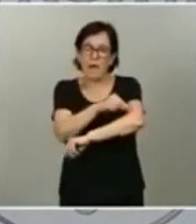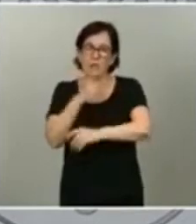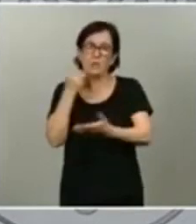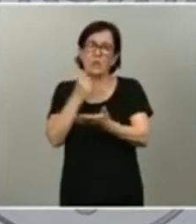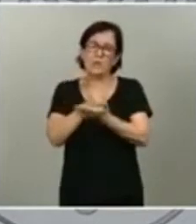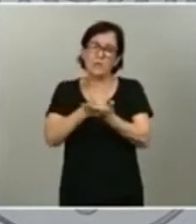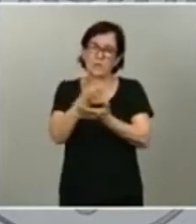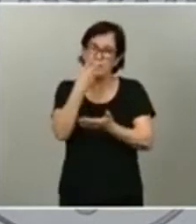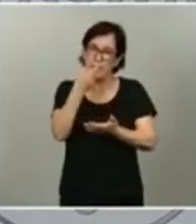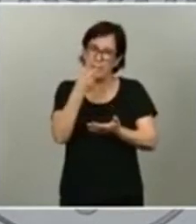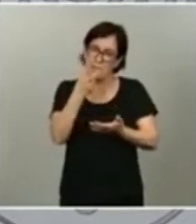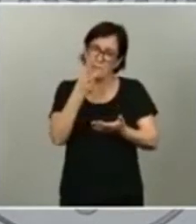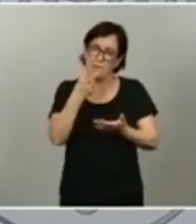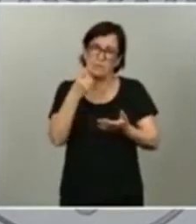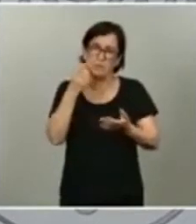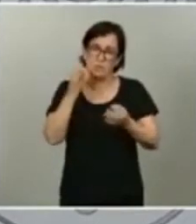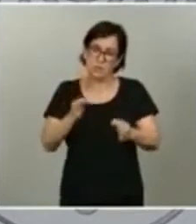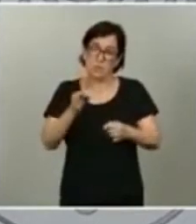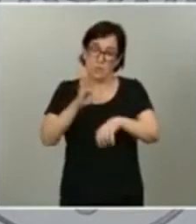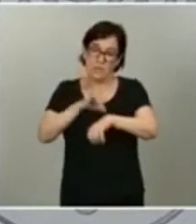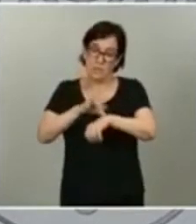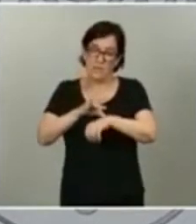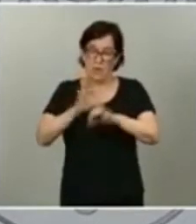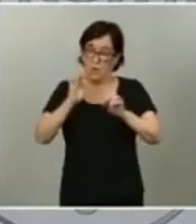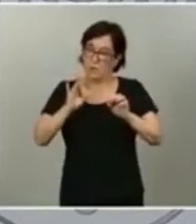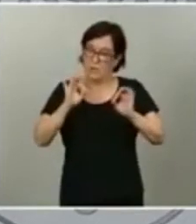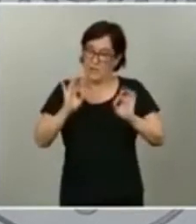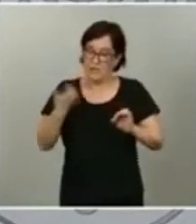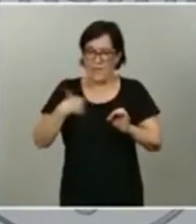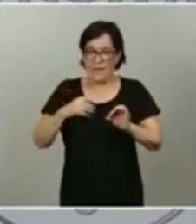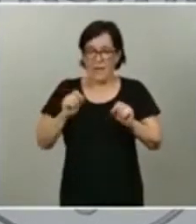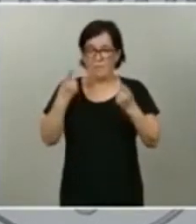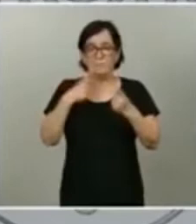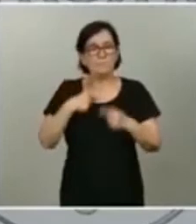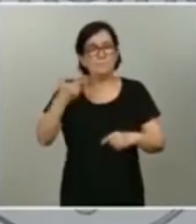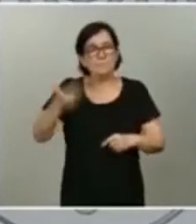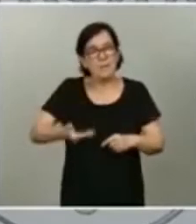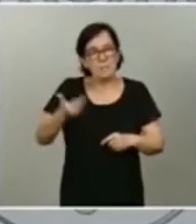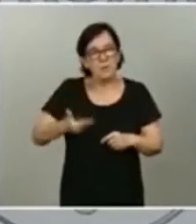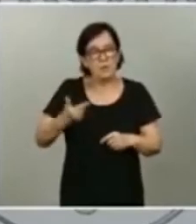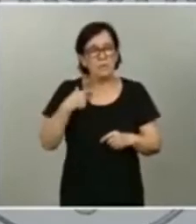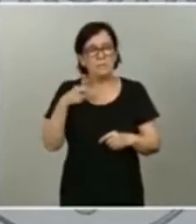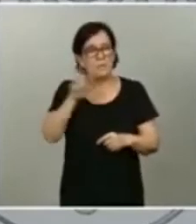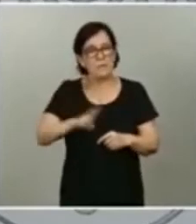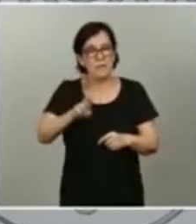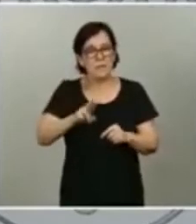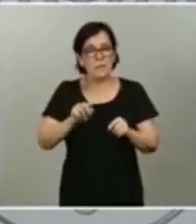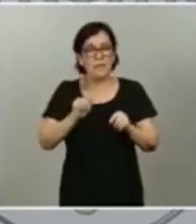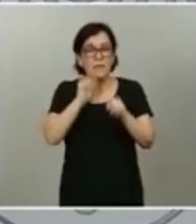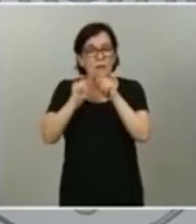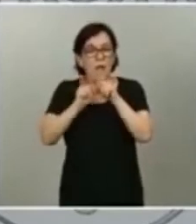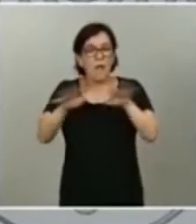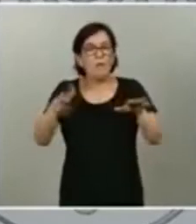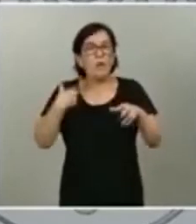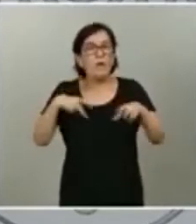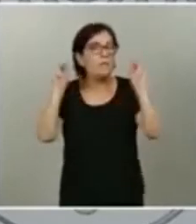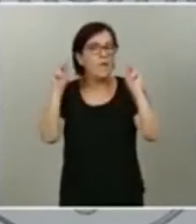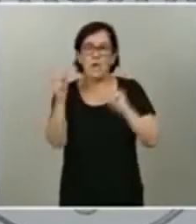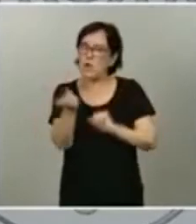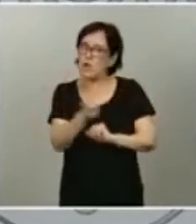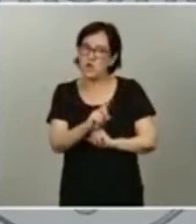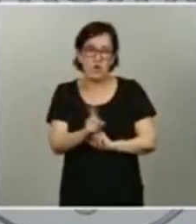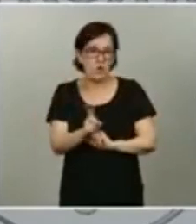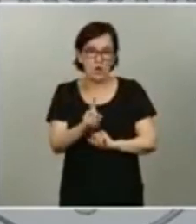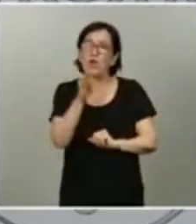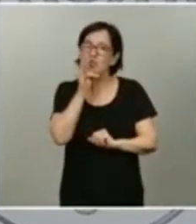definitivo. Y creo que es importante seguir insistiendo en que el virus no se ha marchado, el virus no se ha ido, la